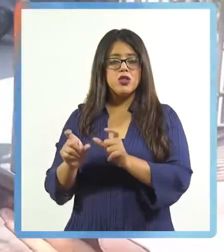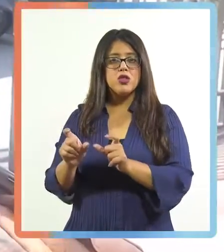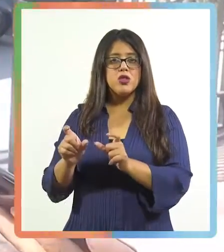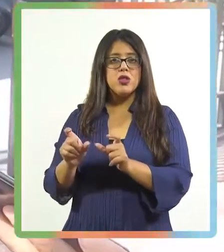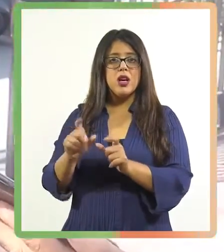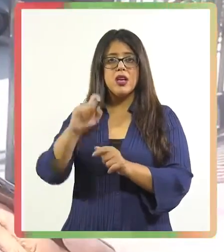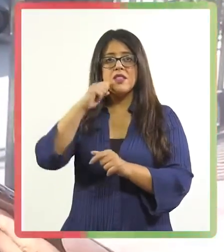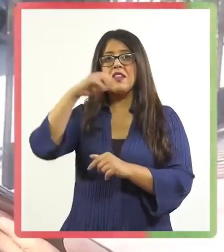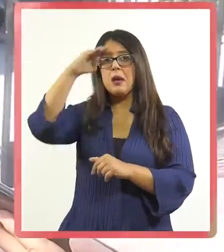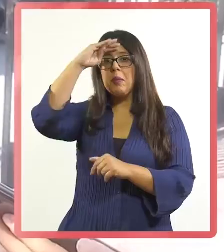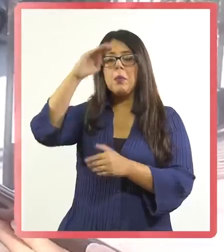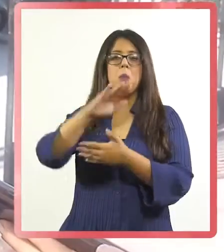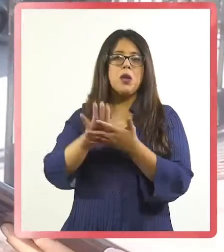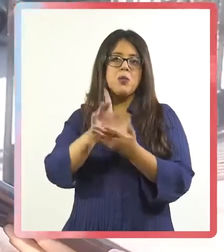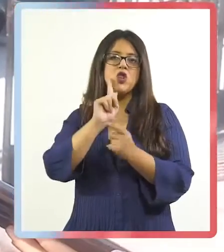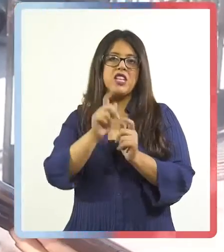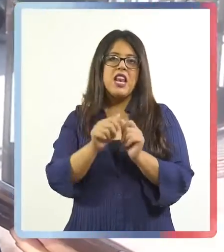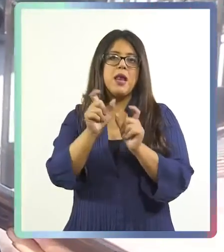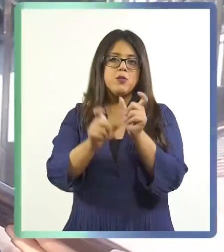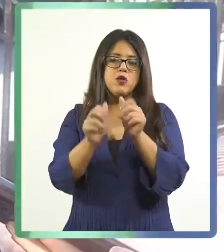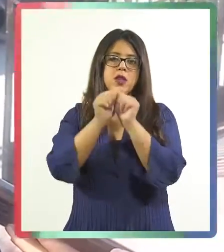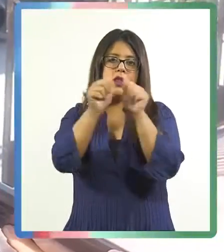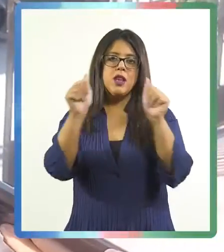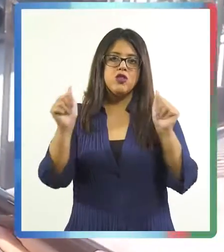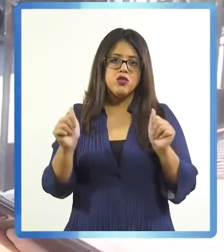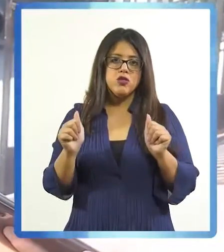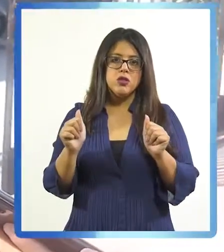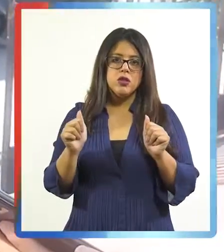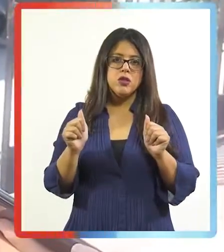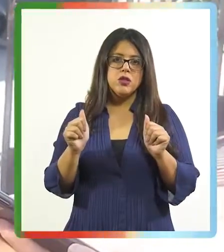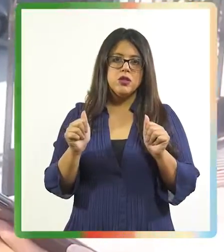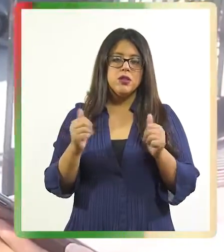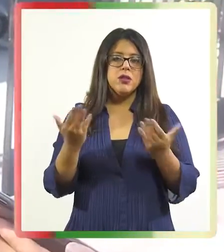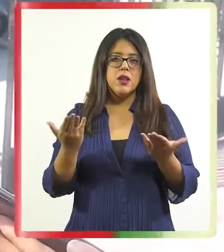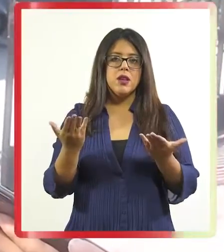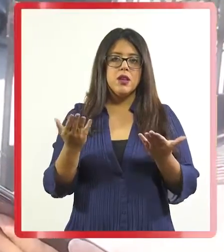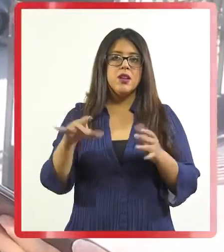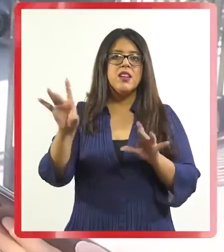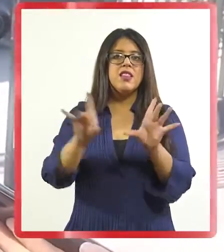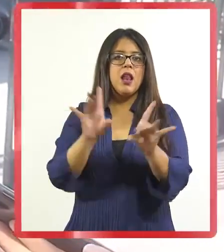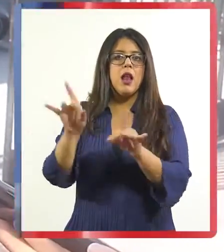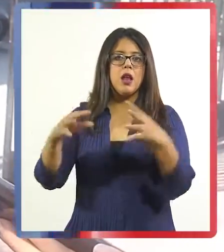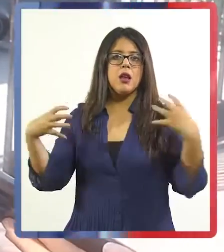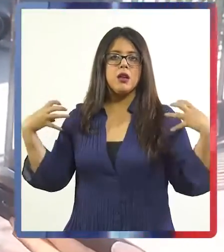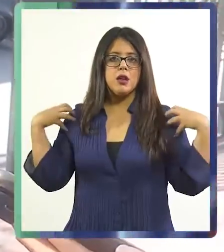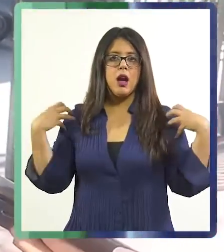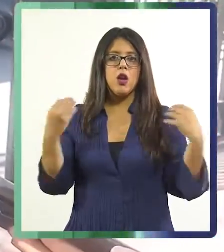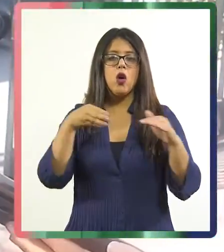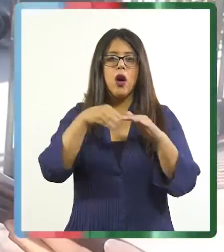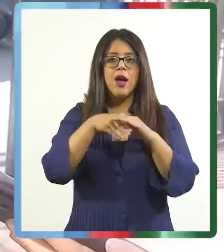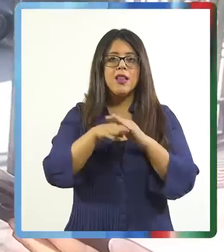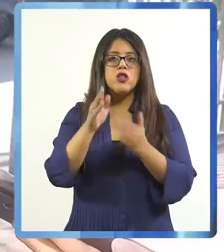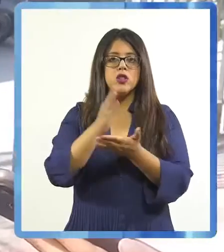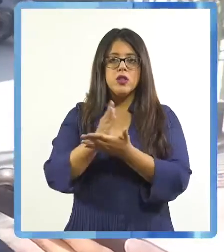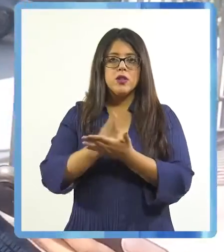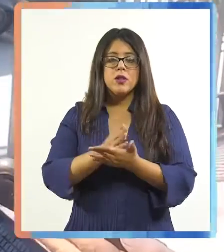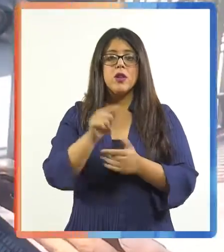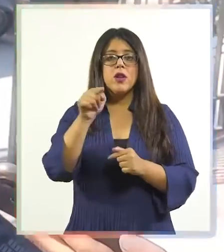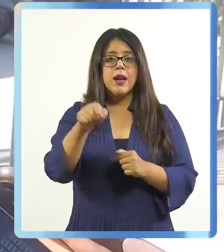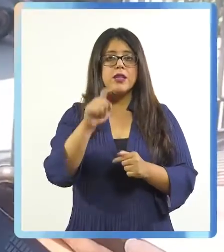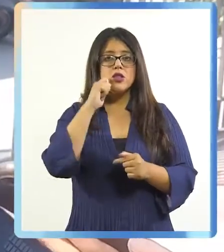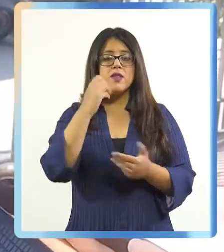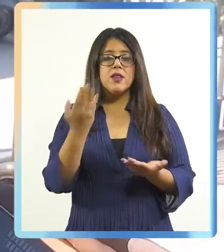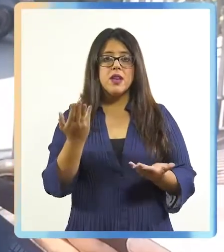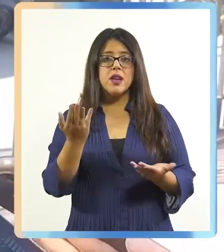personal de confianza, que es una facultad que tienen los directores de nombrar a un par de cargos en cada